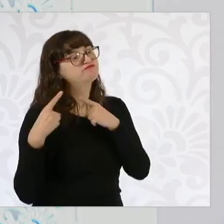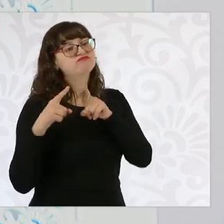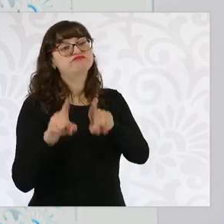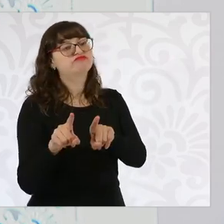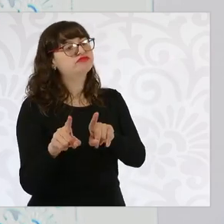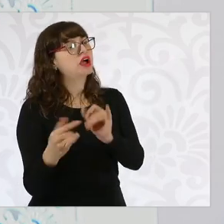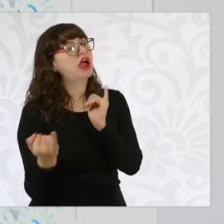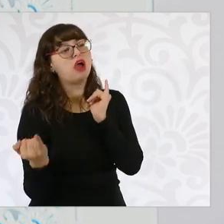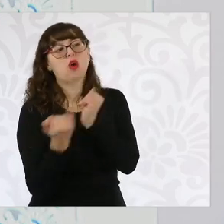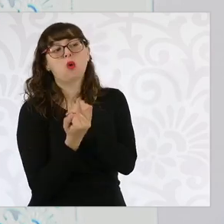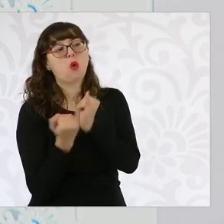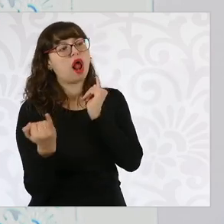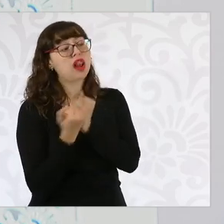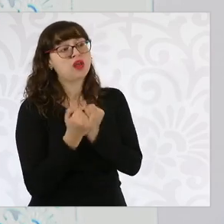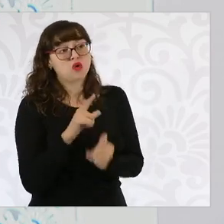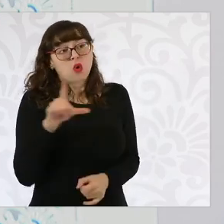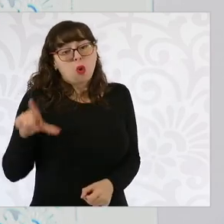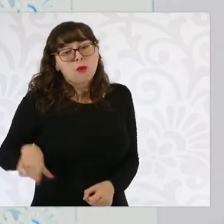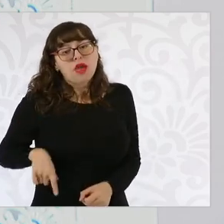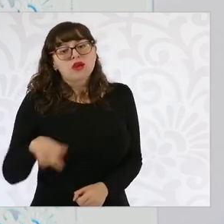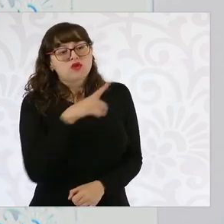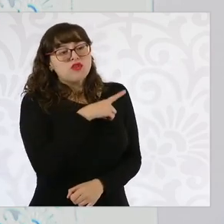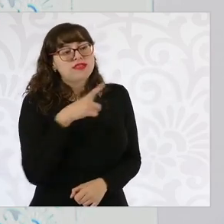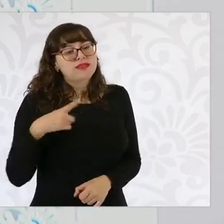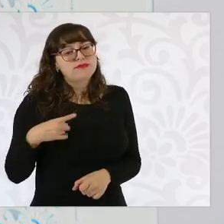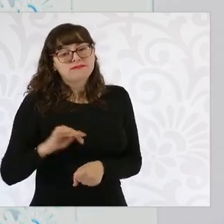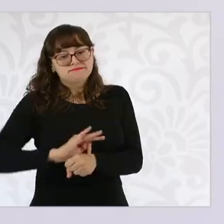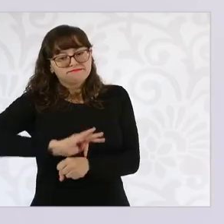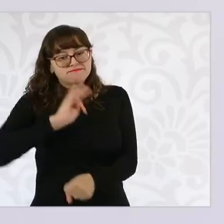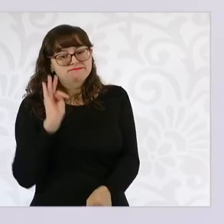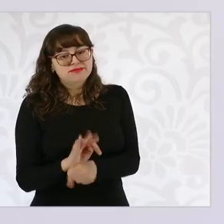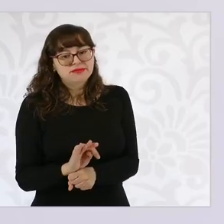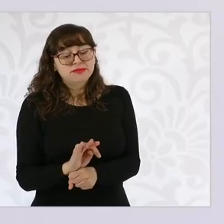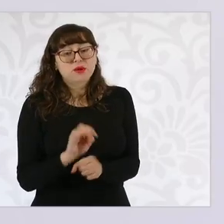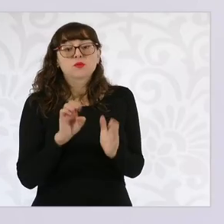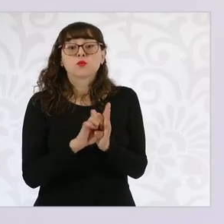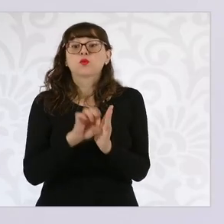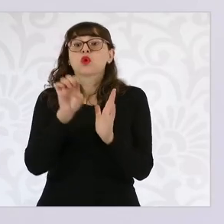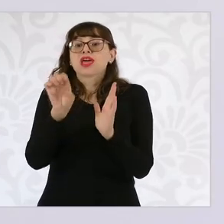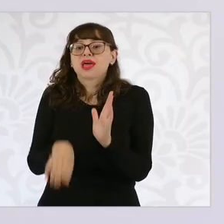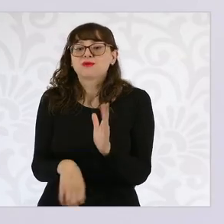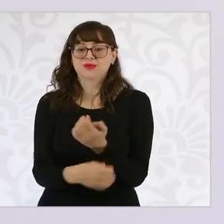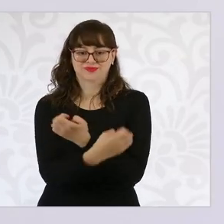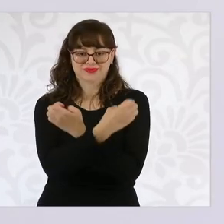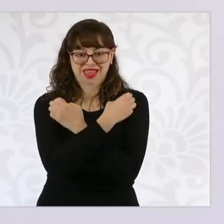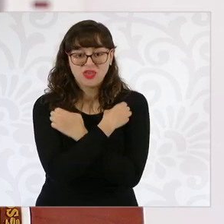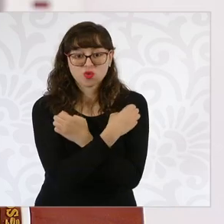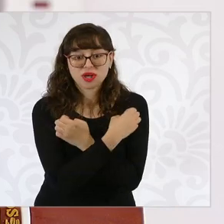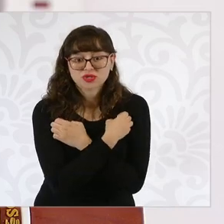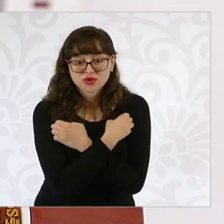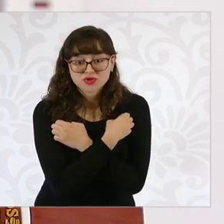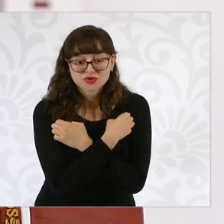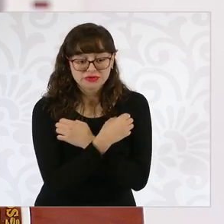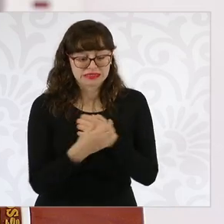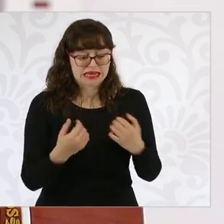Estado debe garantizar. La educación es un derecho, desde el preescolar